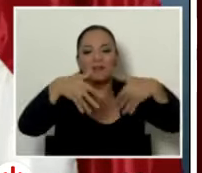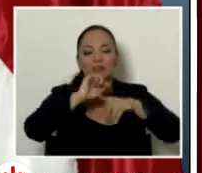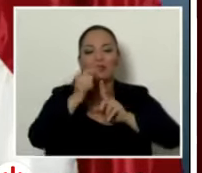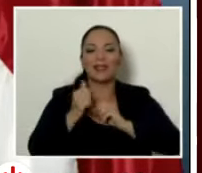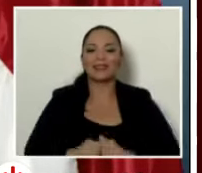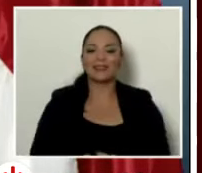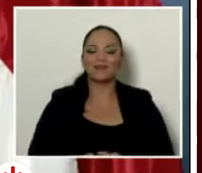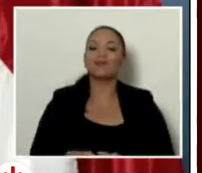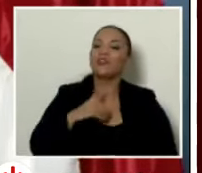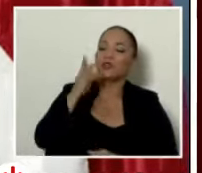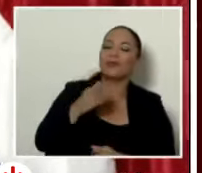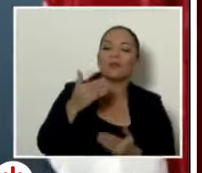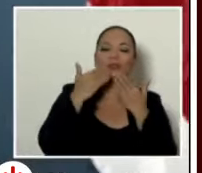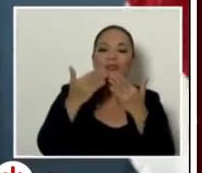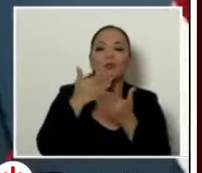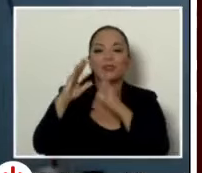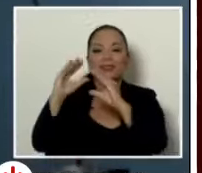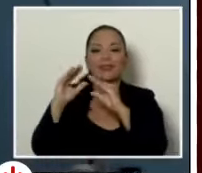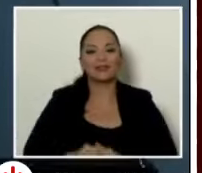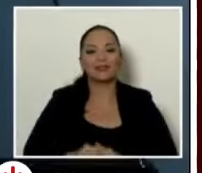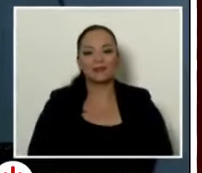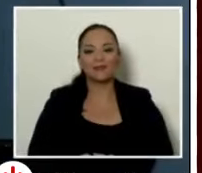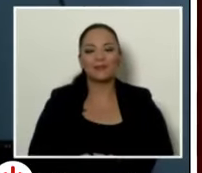sociales que dios los bendiga muchas gracias buenas tardes